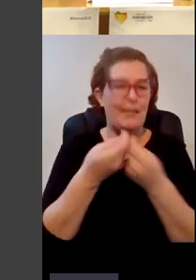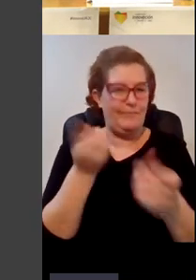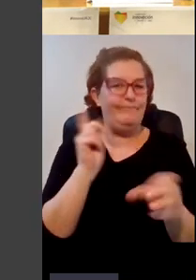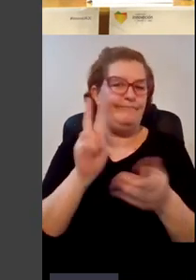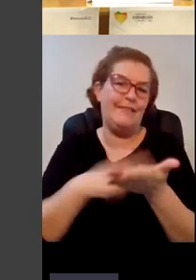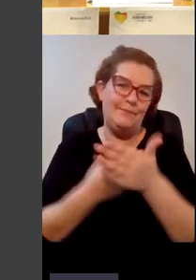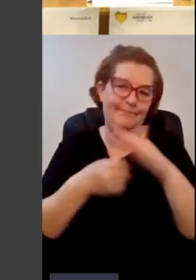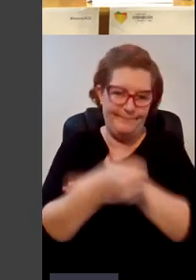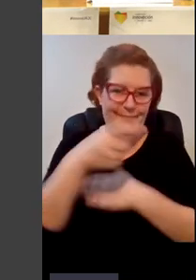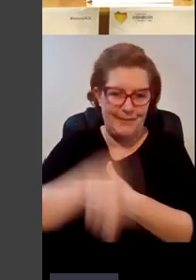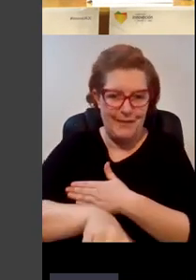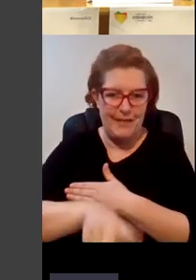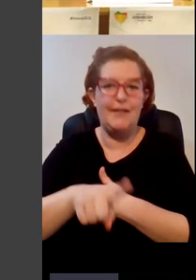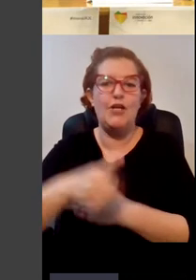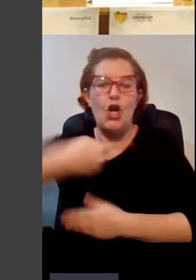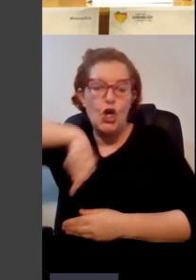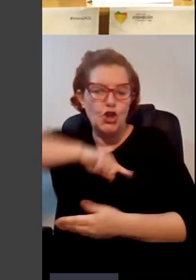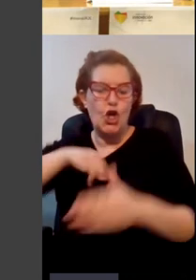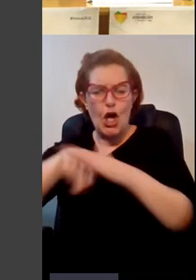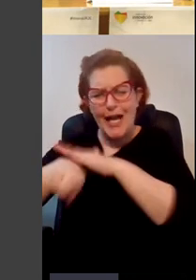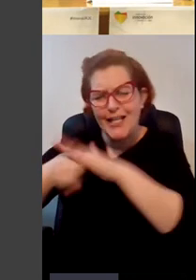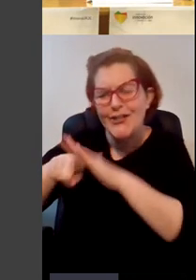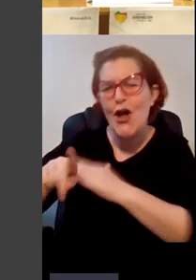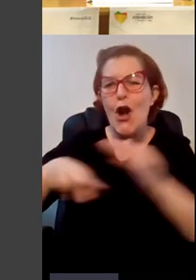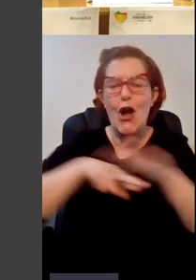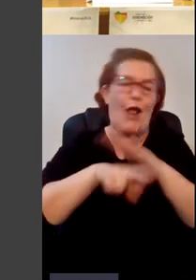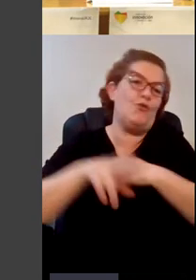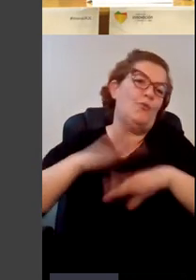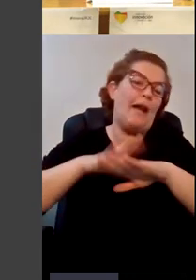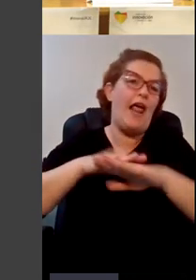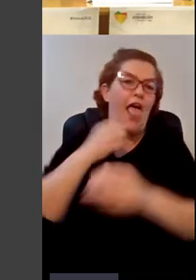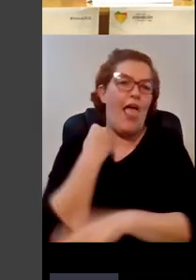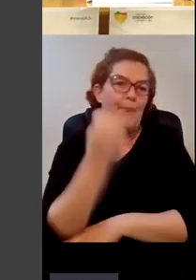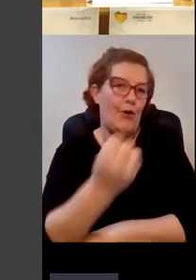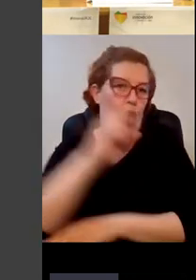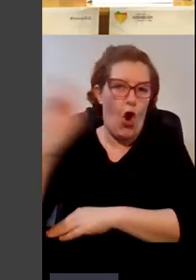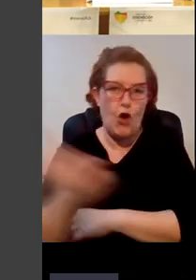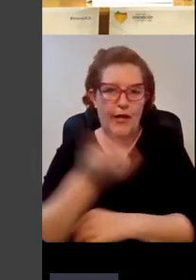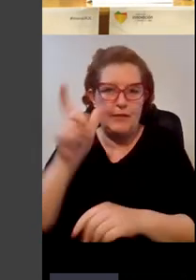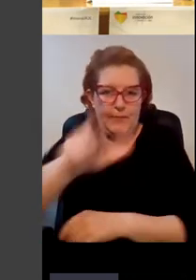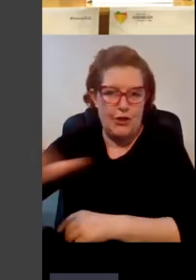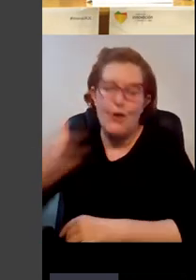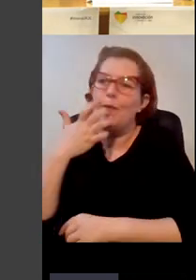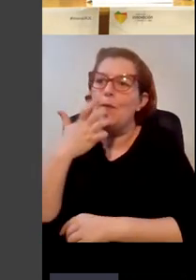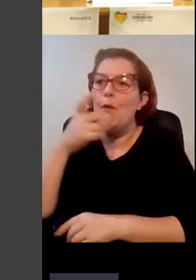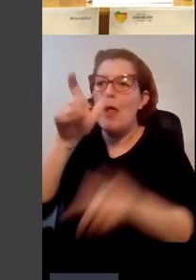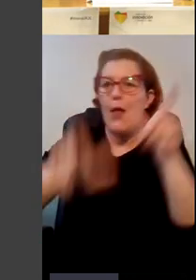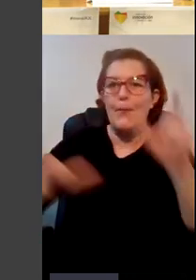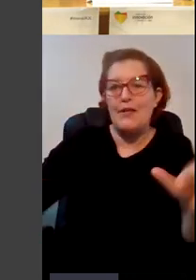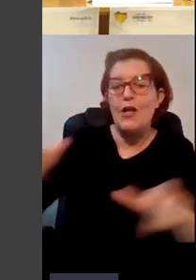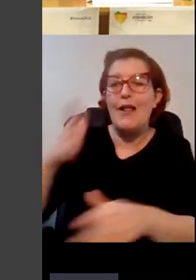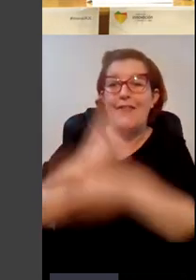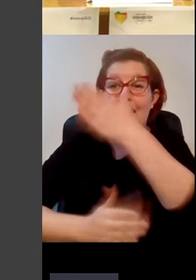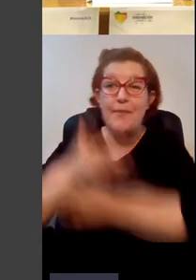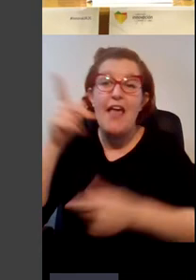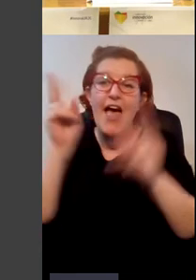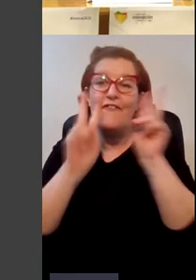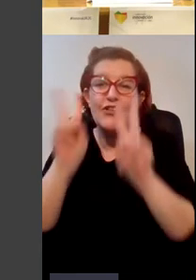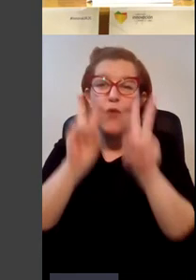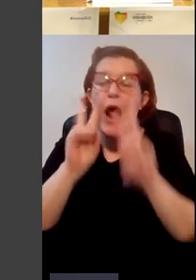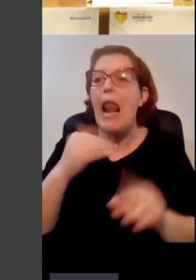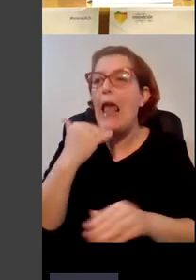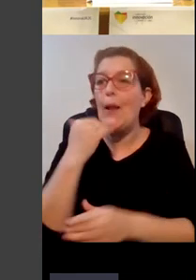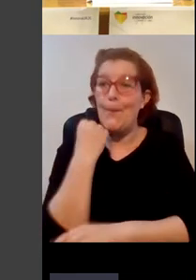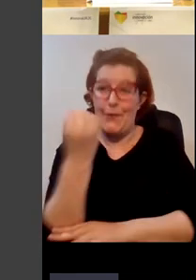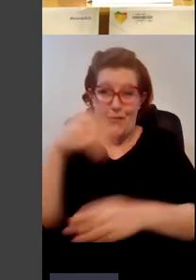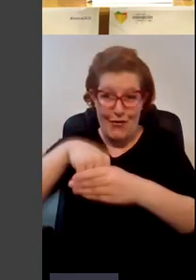gestionamos todos los recursos de apoyo de otros estudiantes por ejemplo con discapacidad visual que necesitan algunos apoyos en